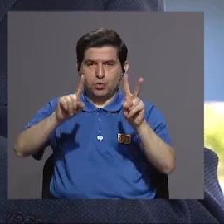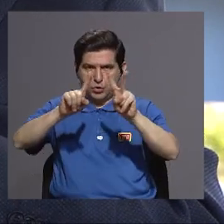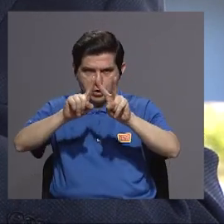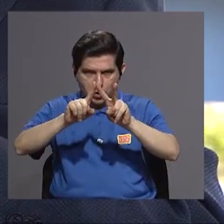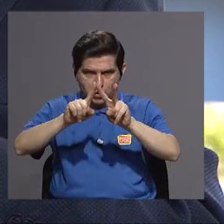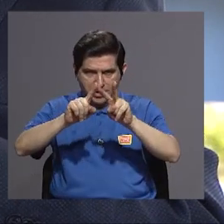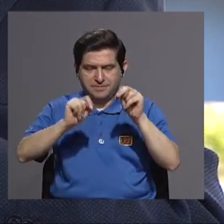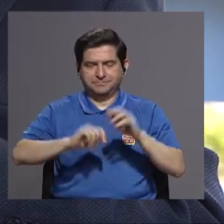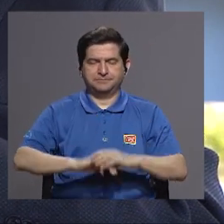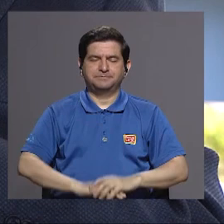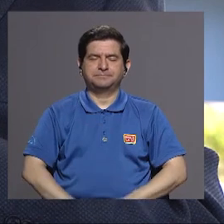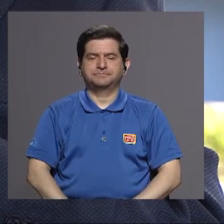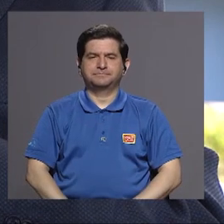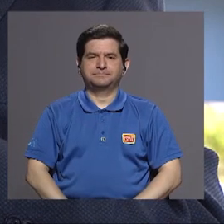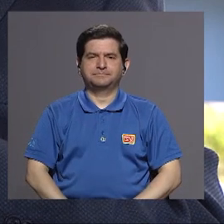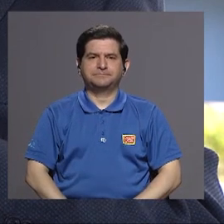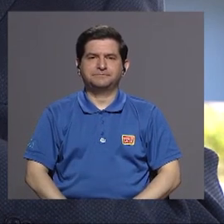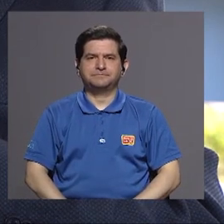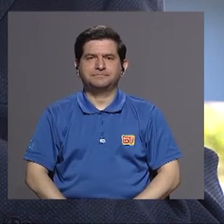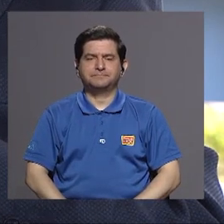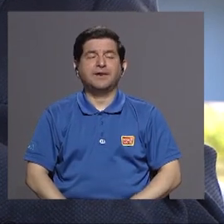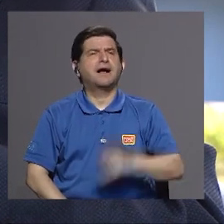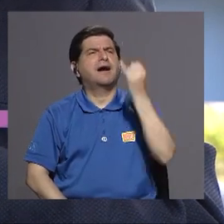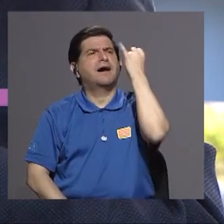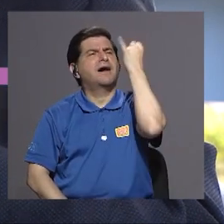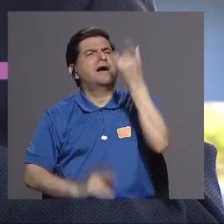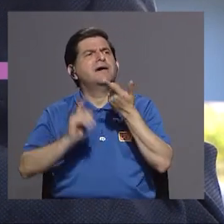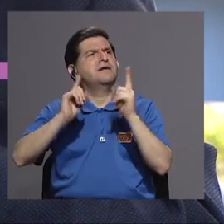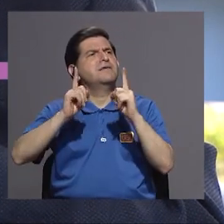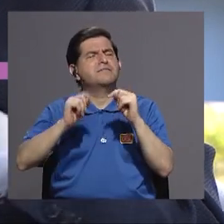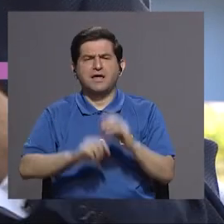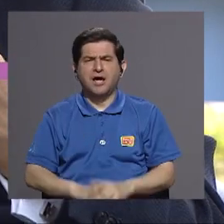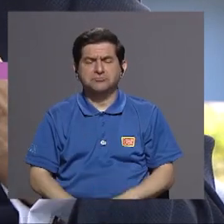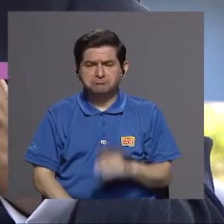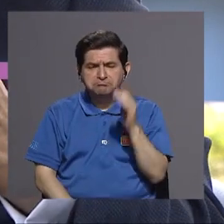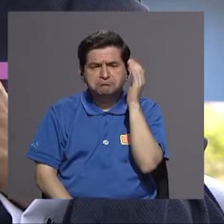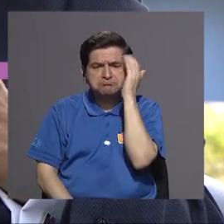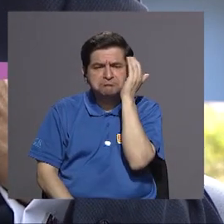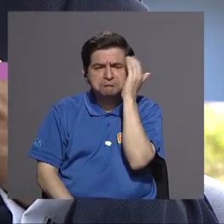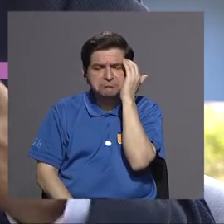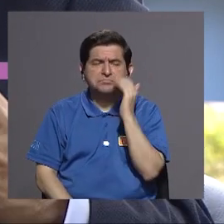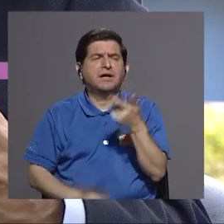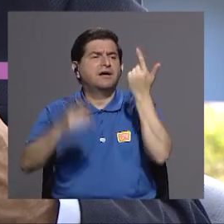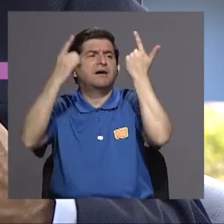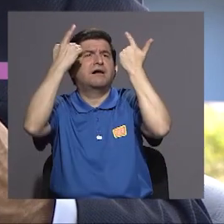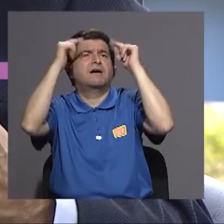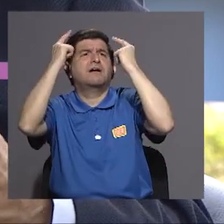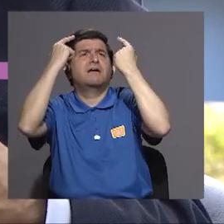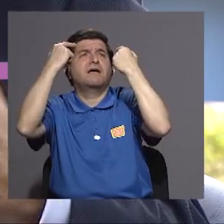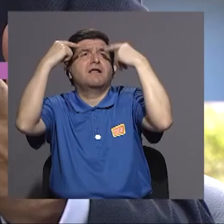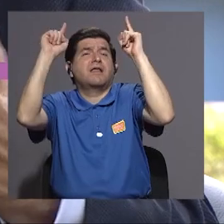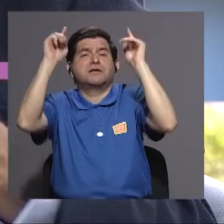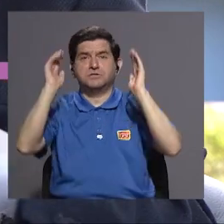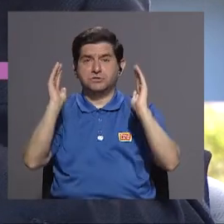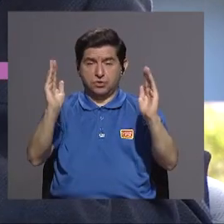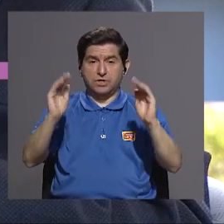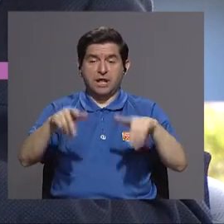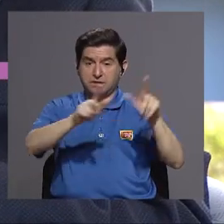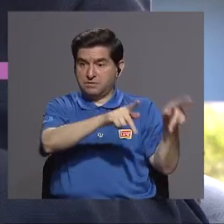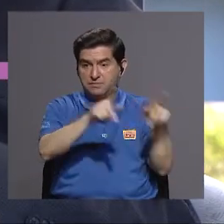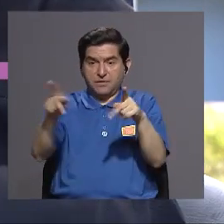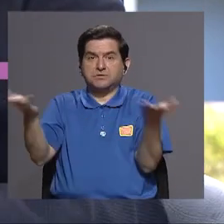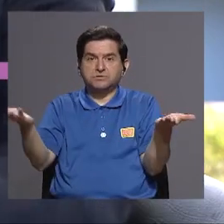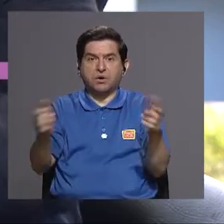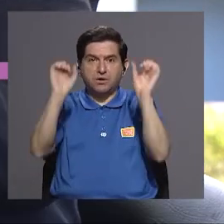en guanacaste y la idea era de conocer cuál es el éxito tan grande que tiene esas